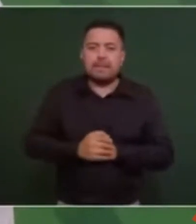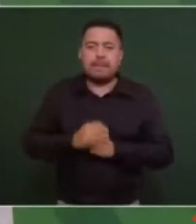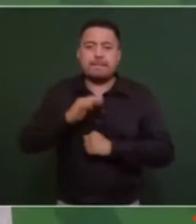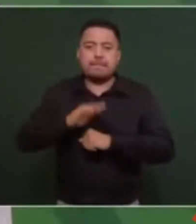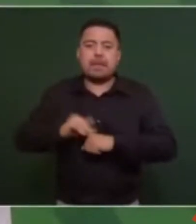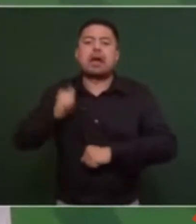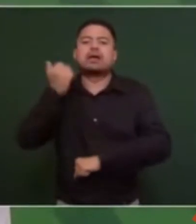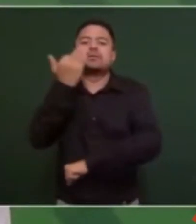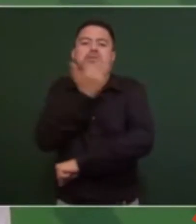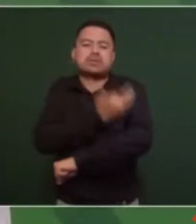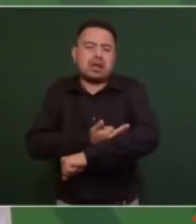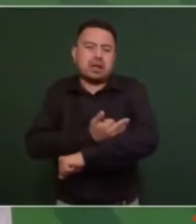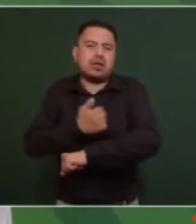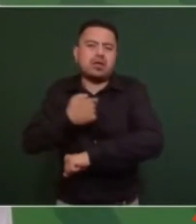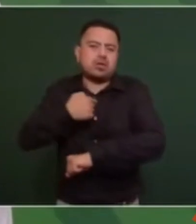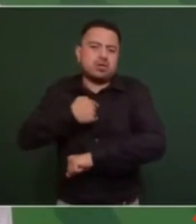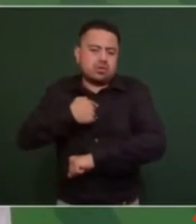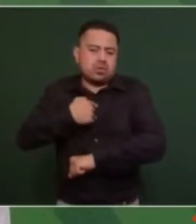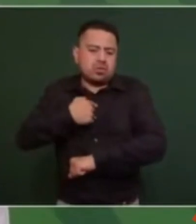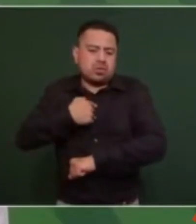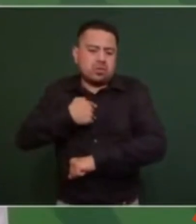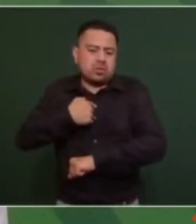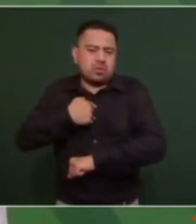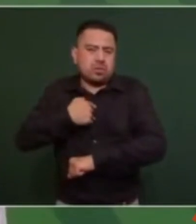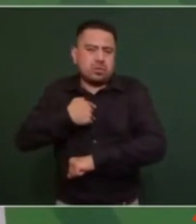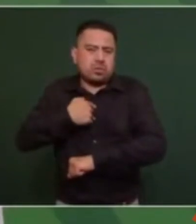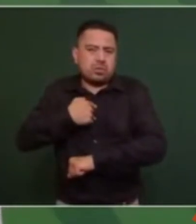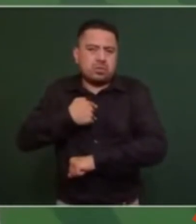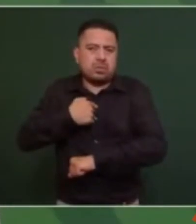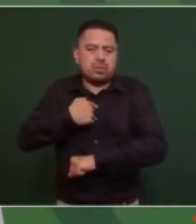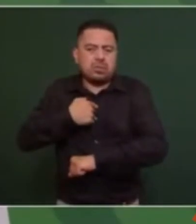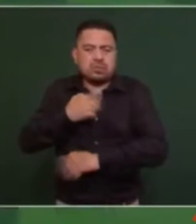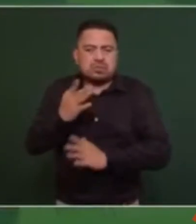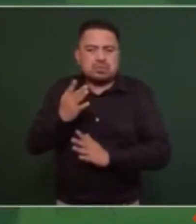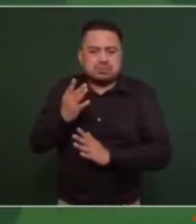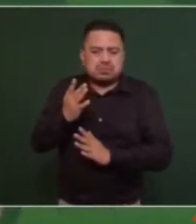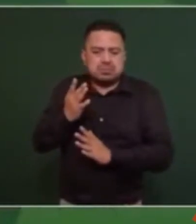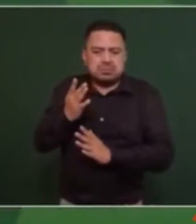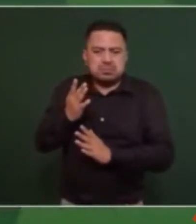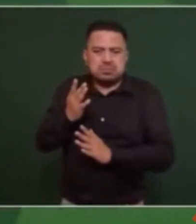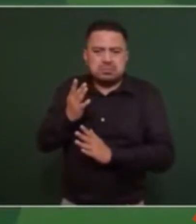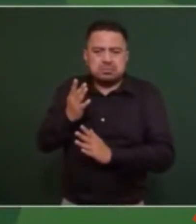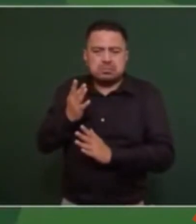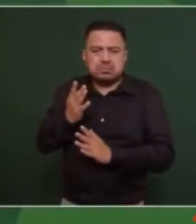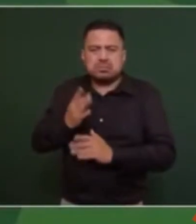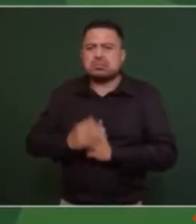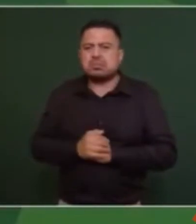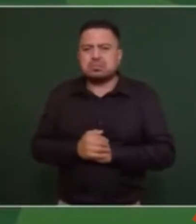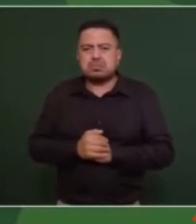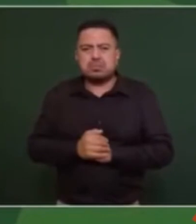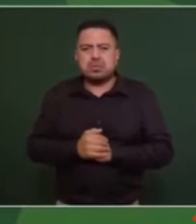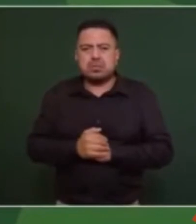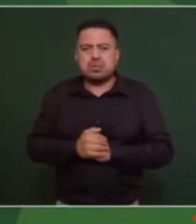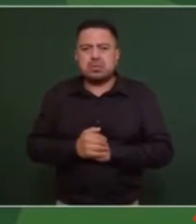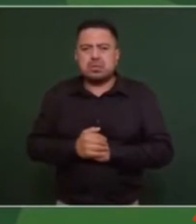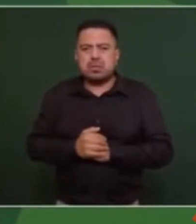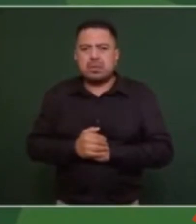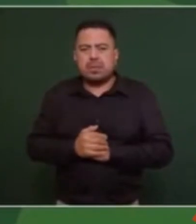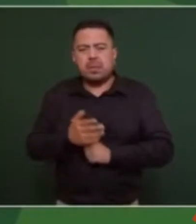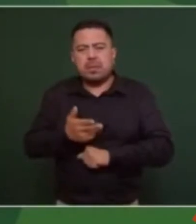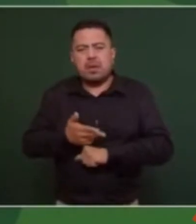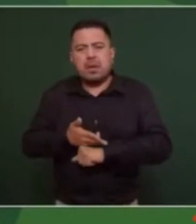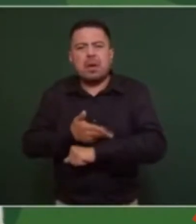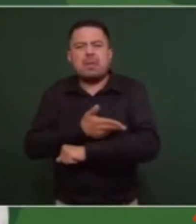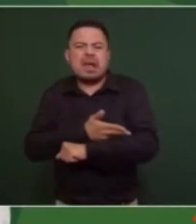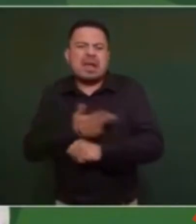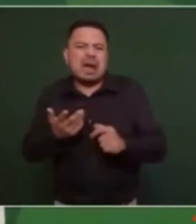vamos a ofrecer vamos a rendir un homenaje a